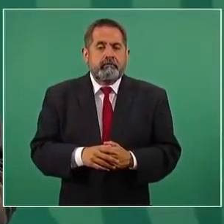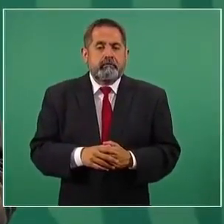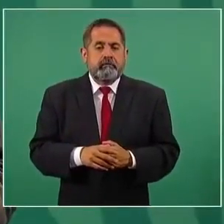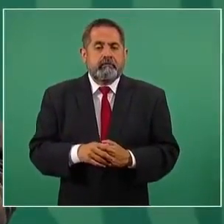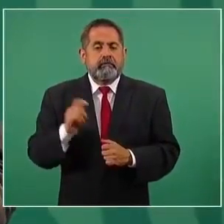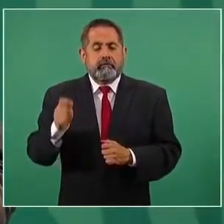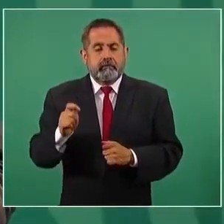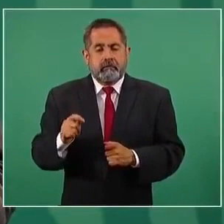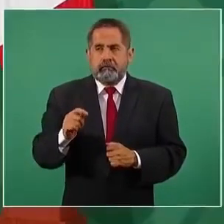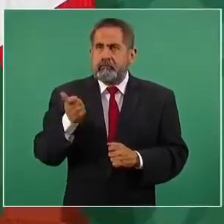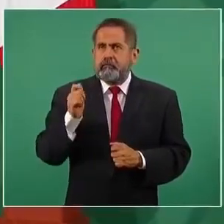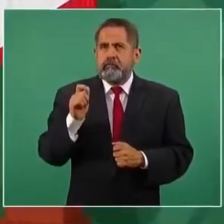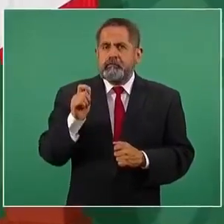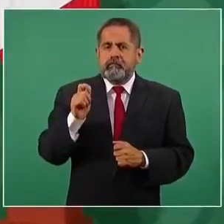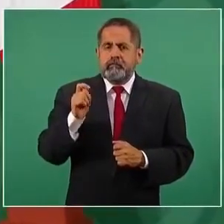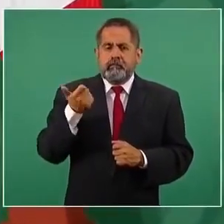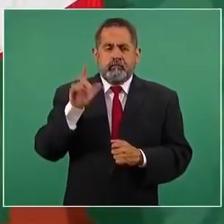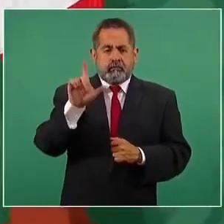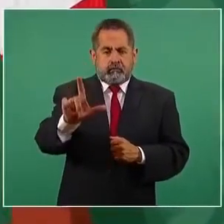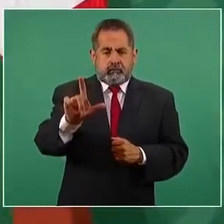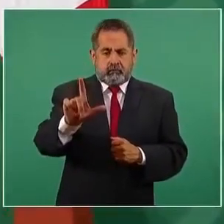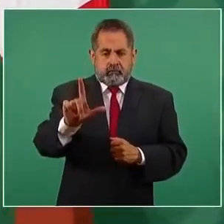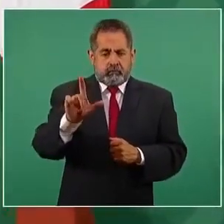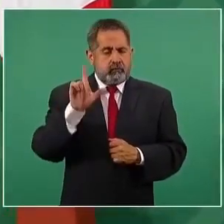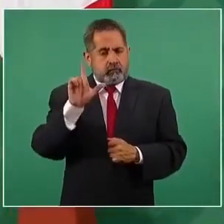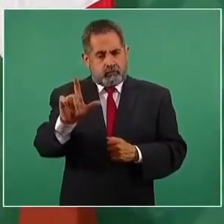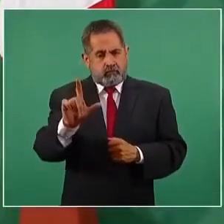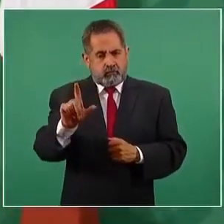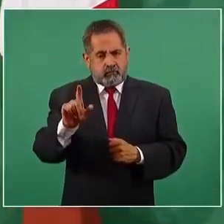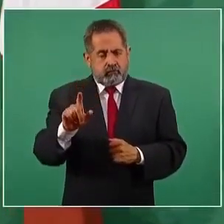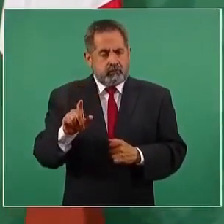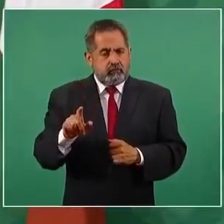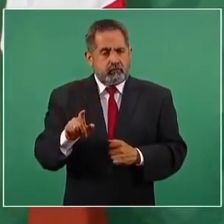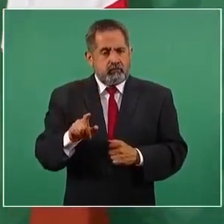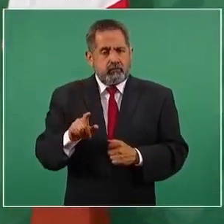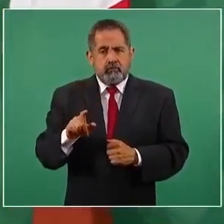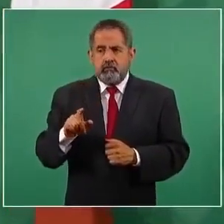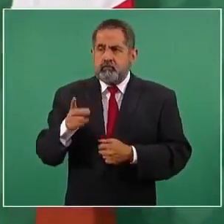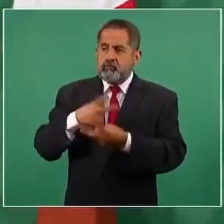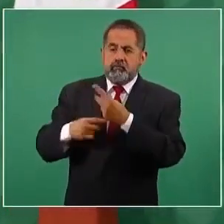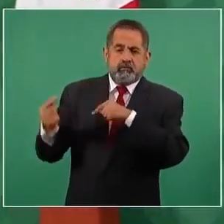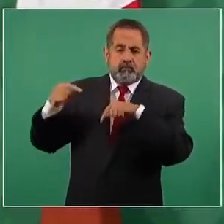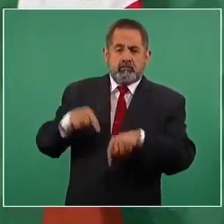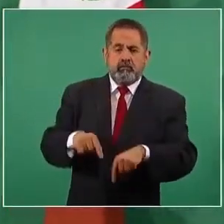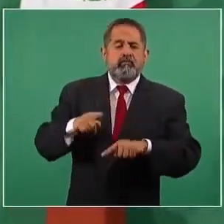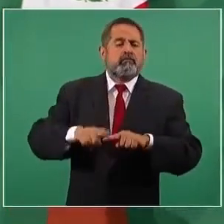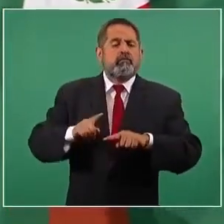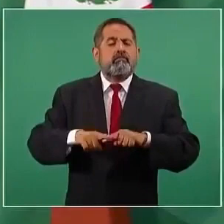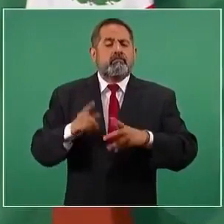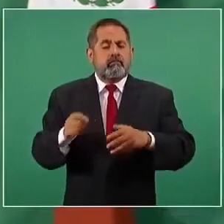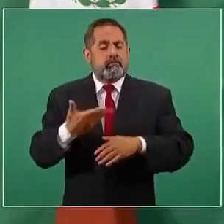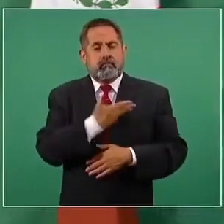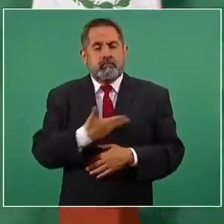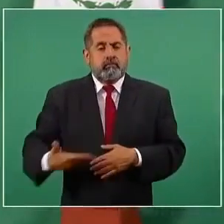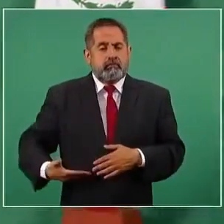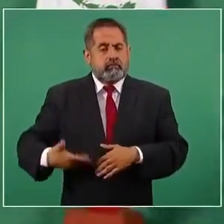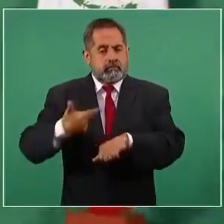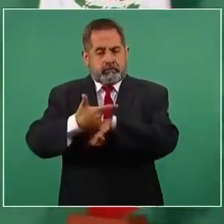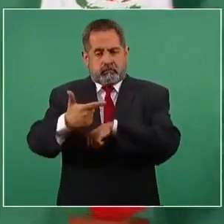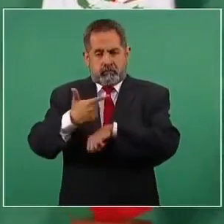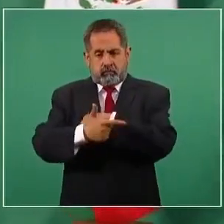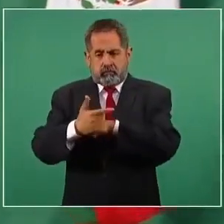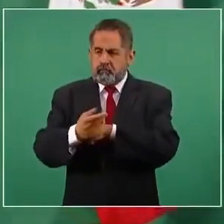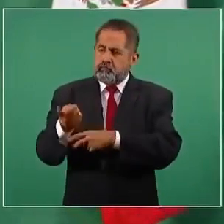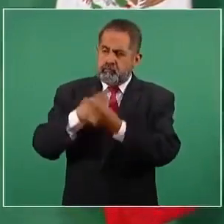El lunes próximo llega a México el presidente de Guatemala,